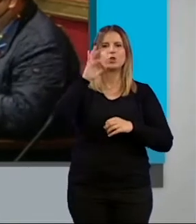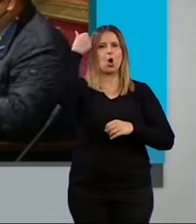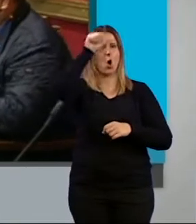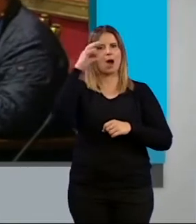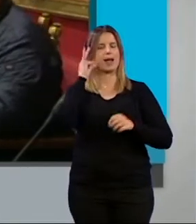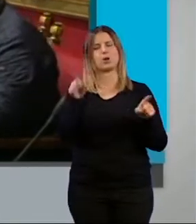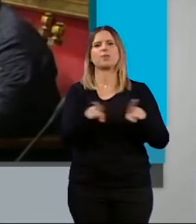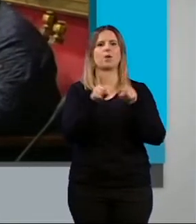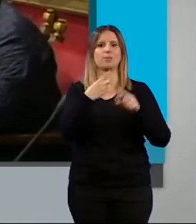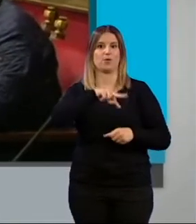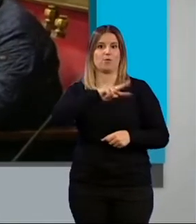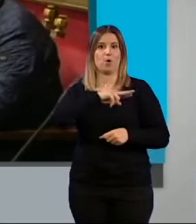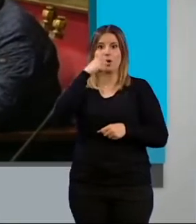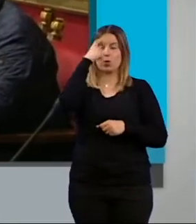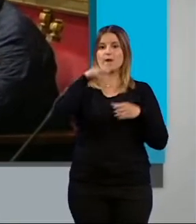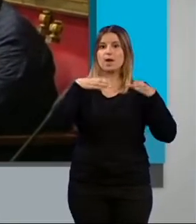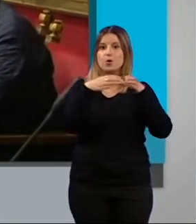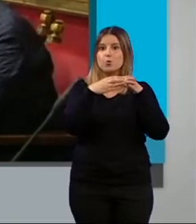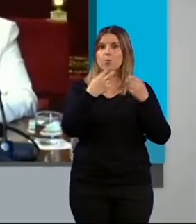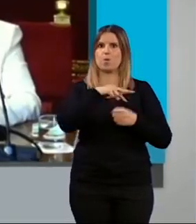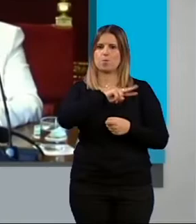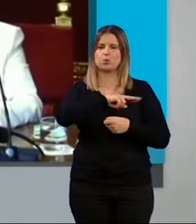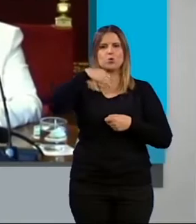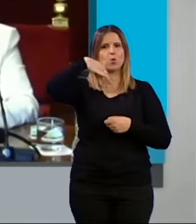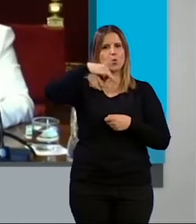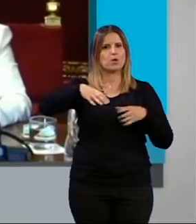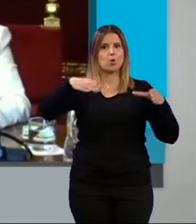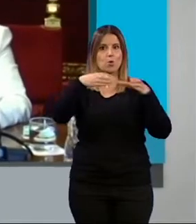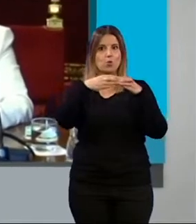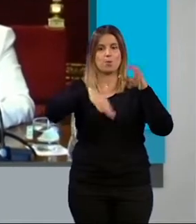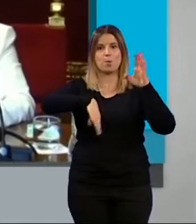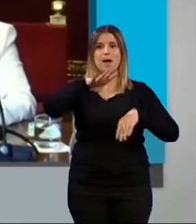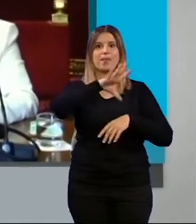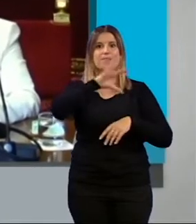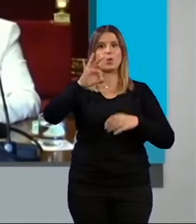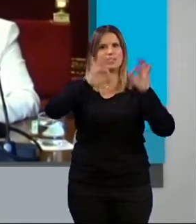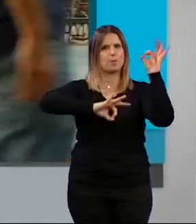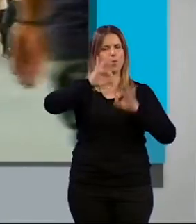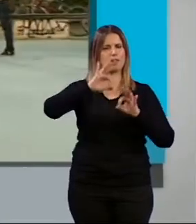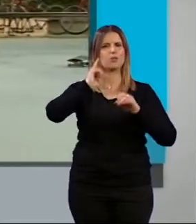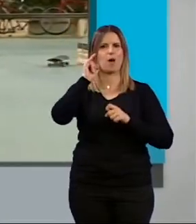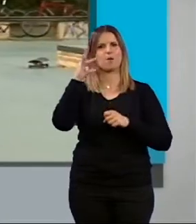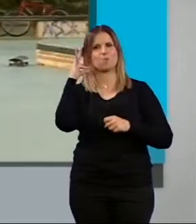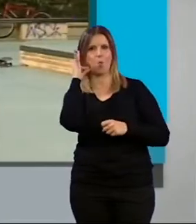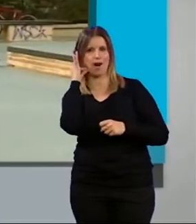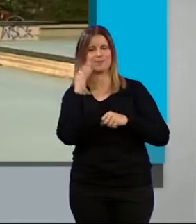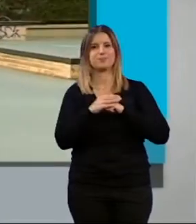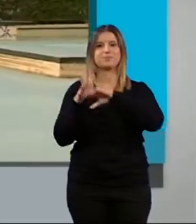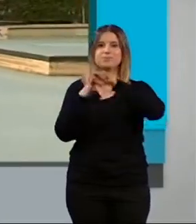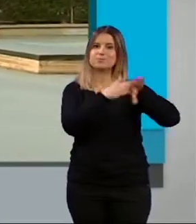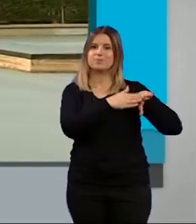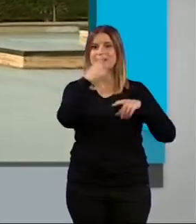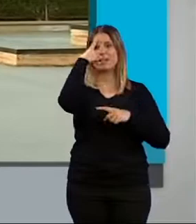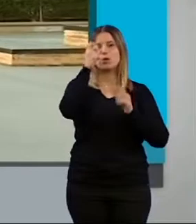Vox también ha recordado que su grupo municipal es el único grupo en el que más del 50% son mujeres. Por otro lado, ha recordado